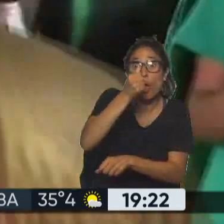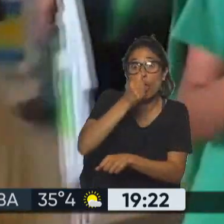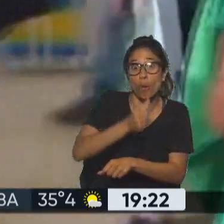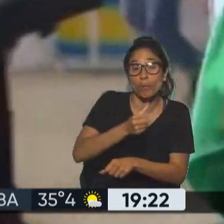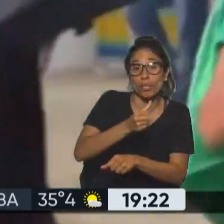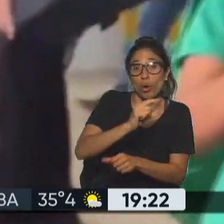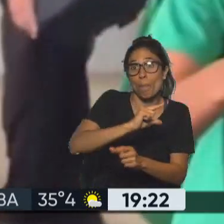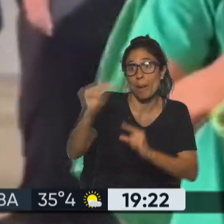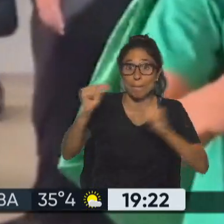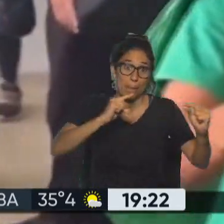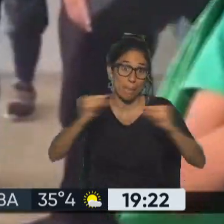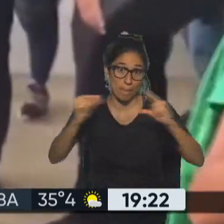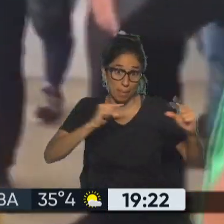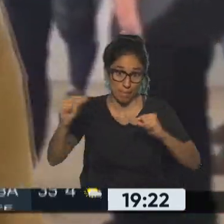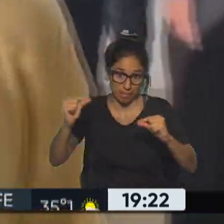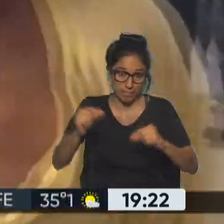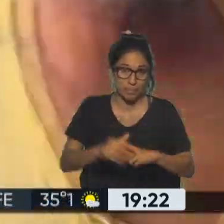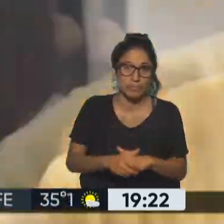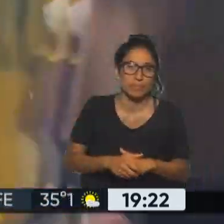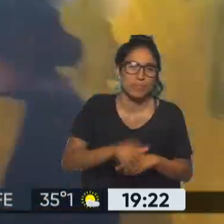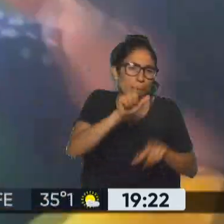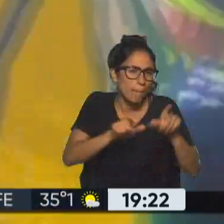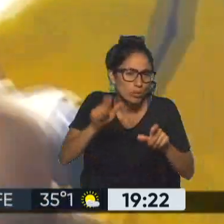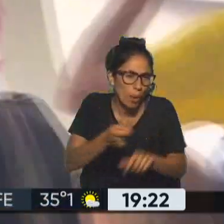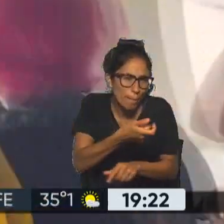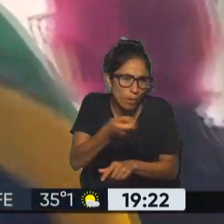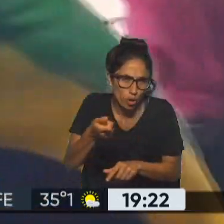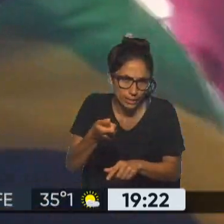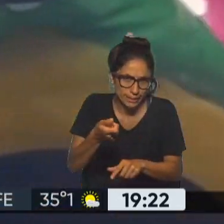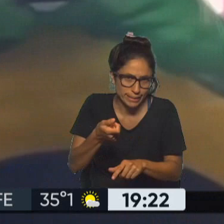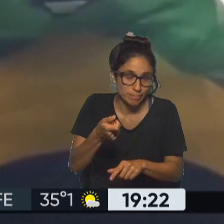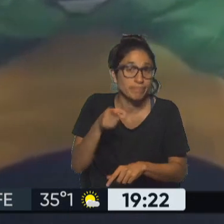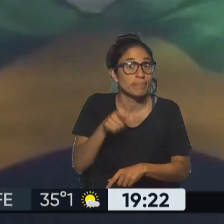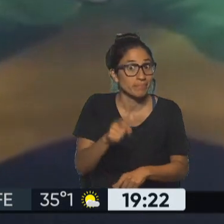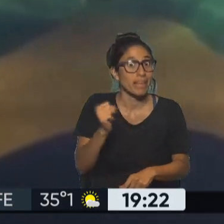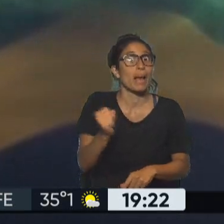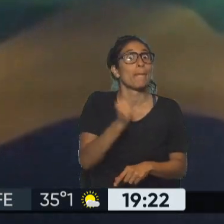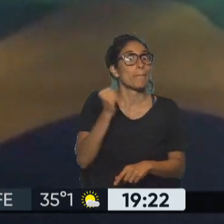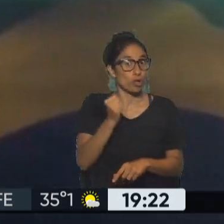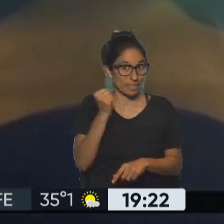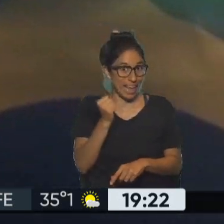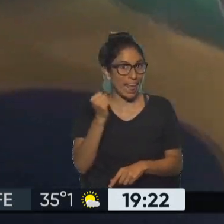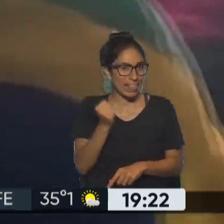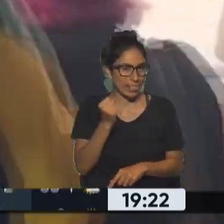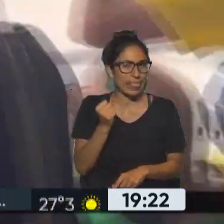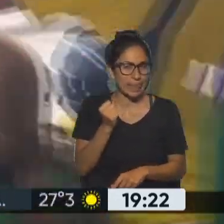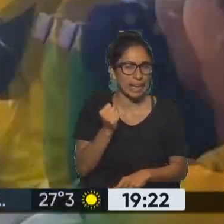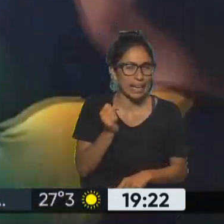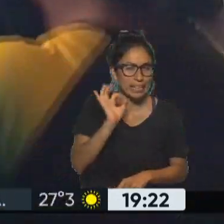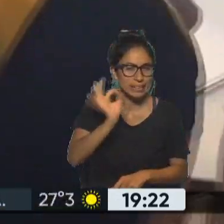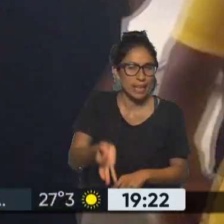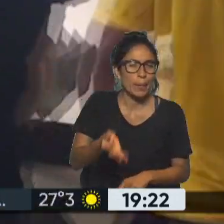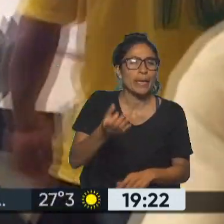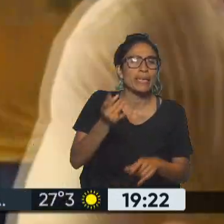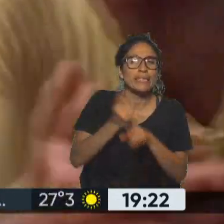el fin de semana no es un dato menor a la hora porque no hay toda esa gente como para que se convoque de manera